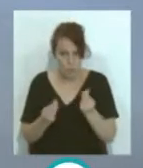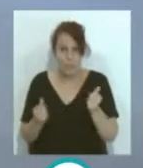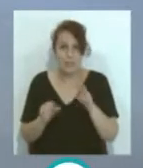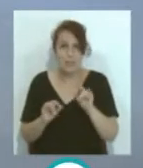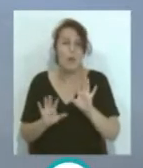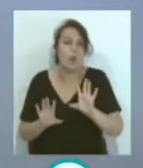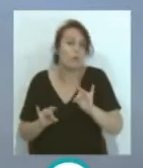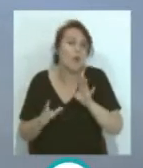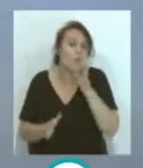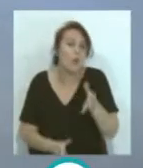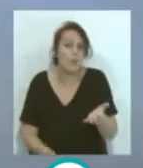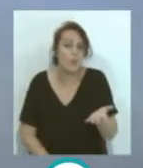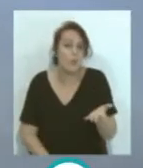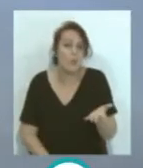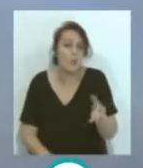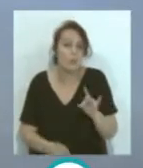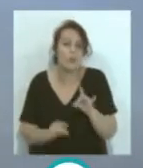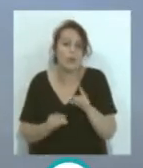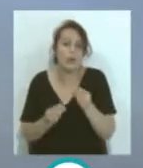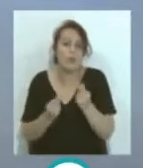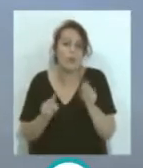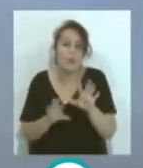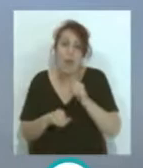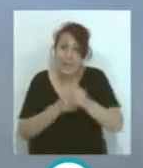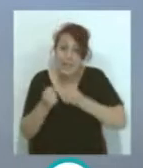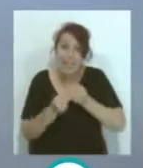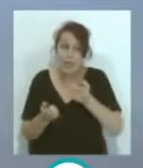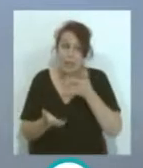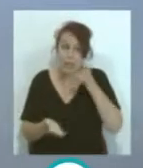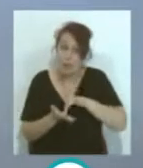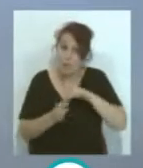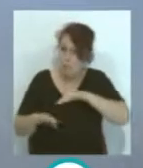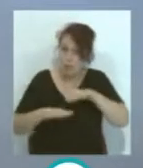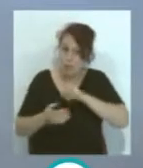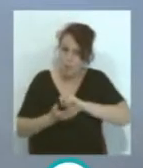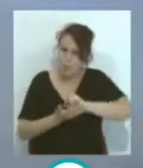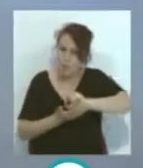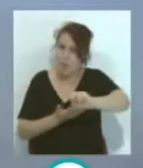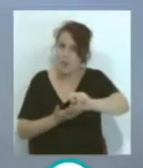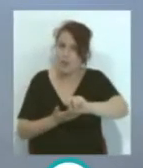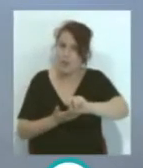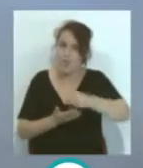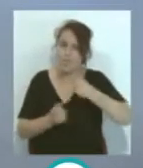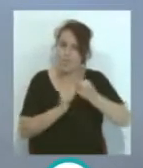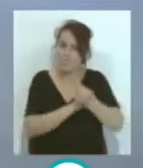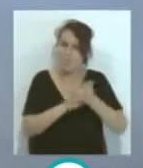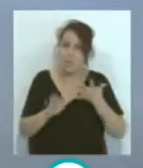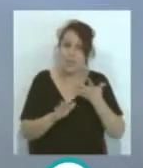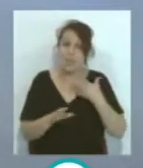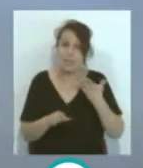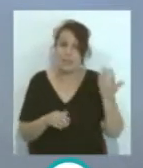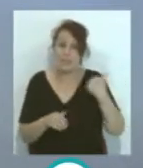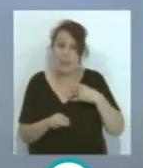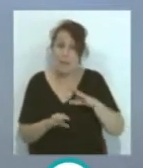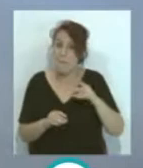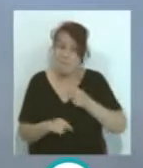qué lo toca? ...porque el toque es leve... ...pero va en carrera... ...y cuando vos vas en movimiento... ...y veas con una velocidad... ...apena